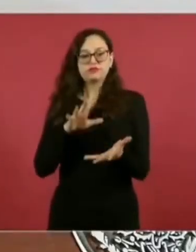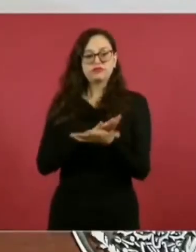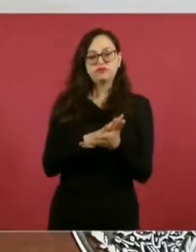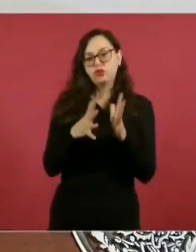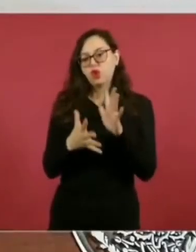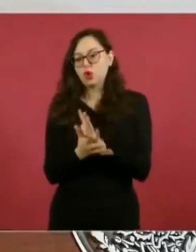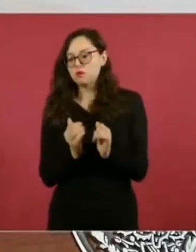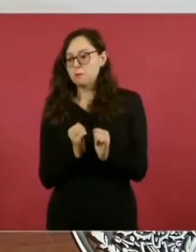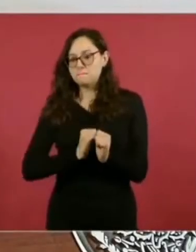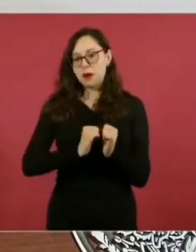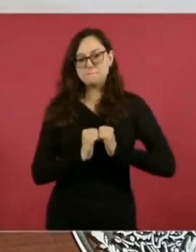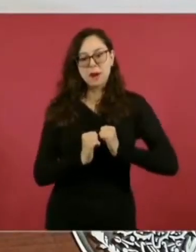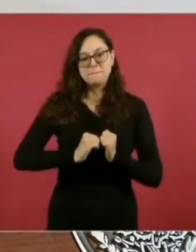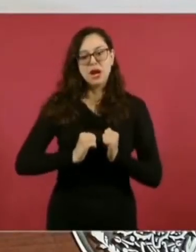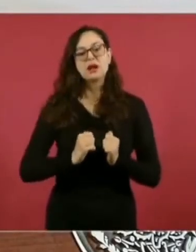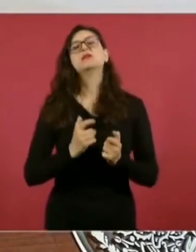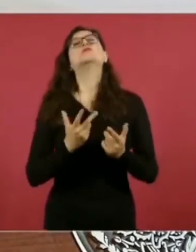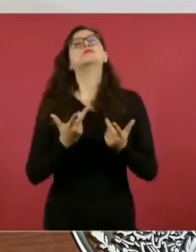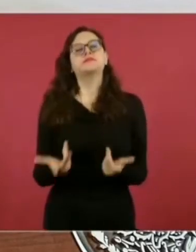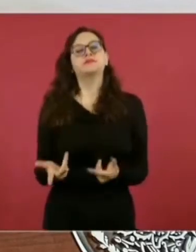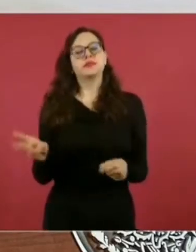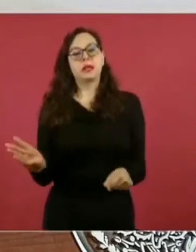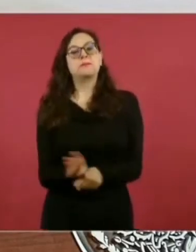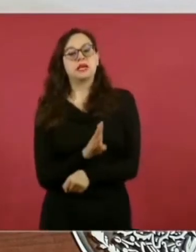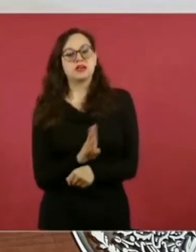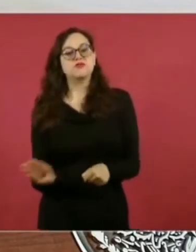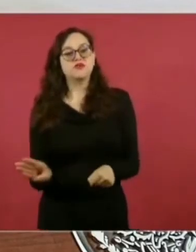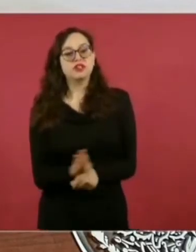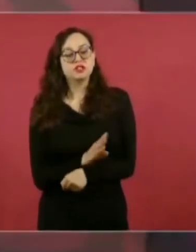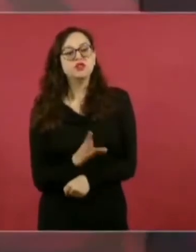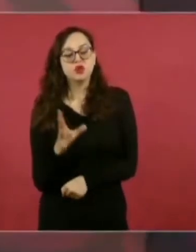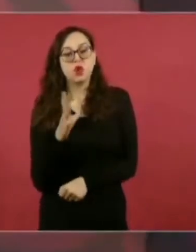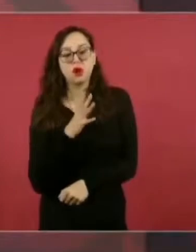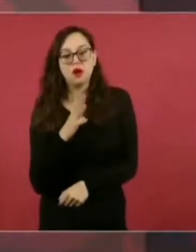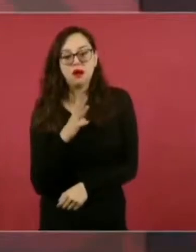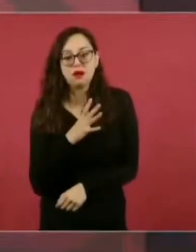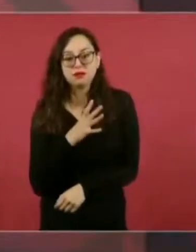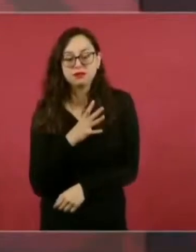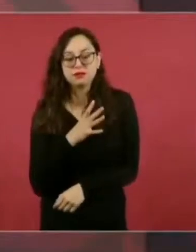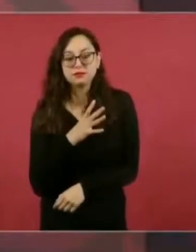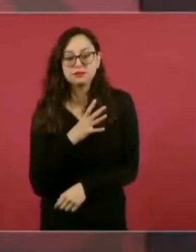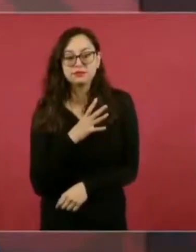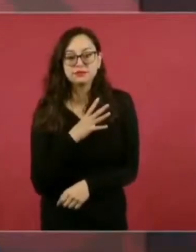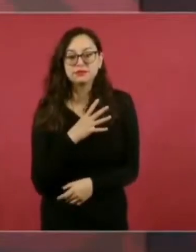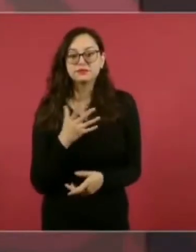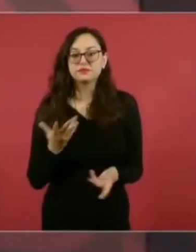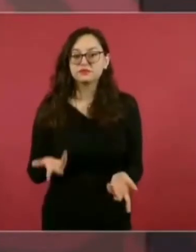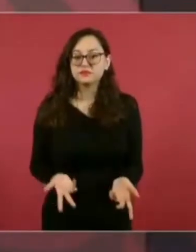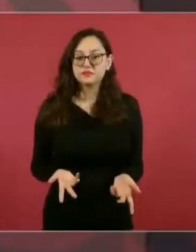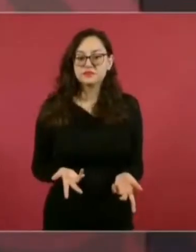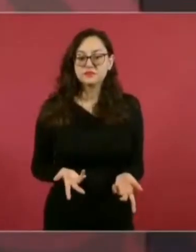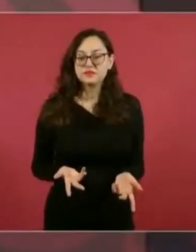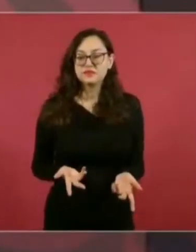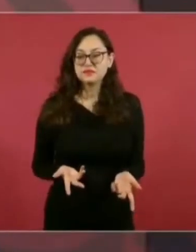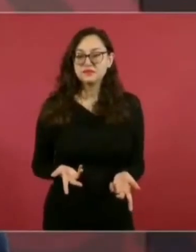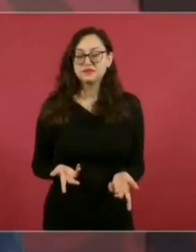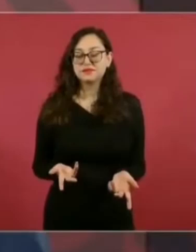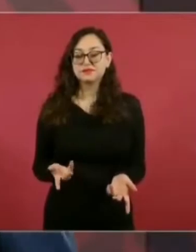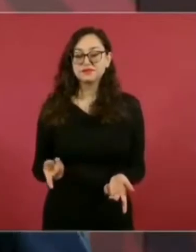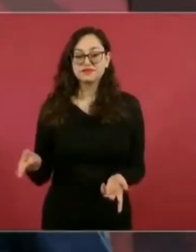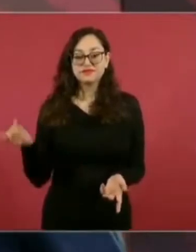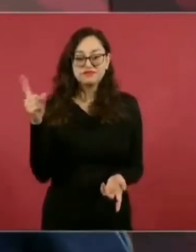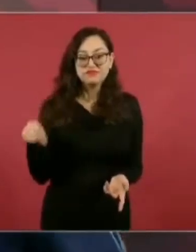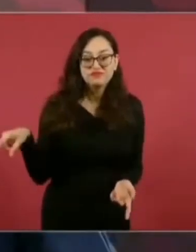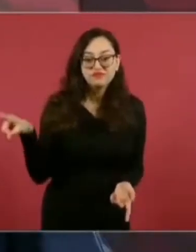de complicidades que prevalece en el Poder Judicial. Los que no quieren que